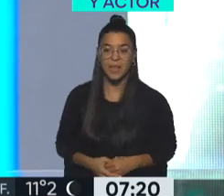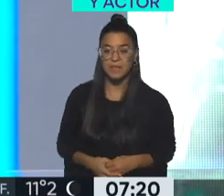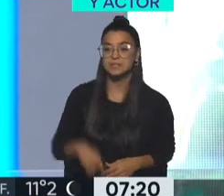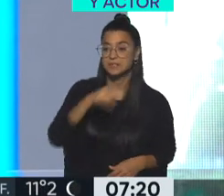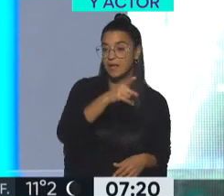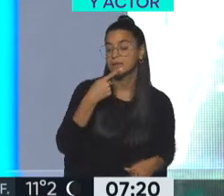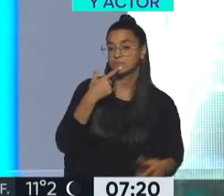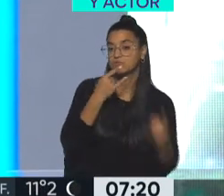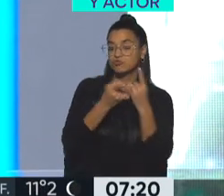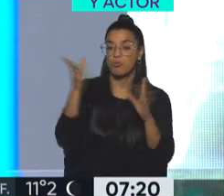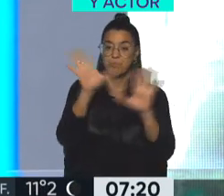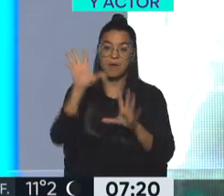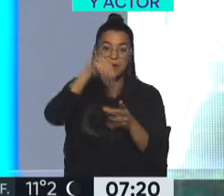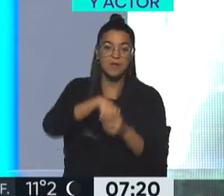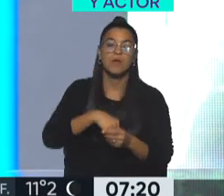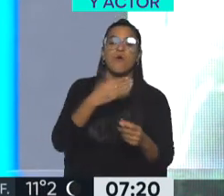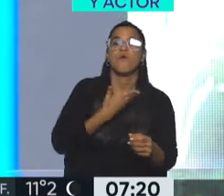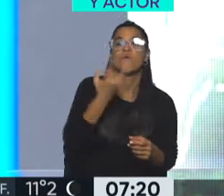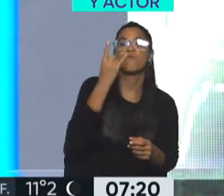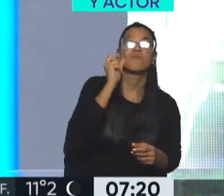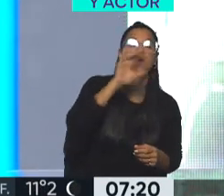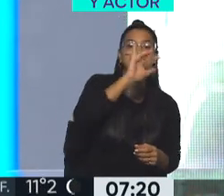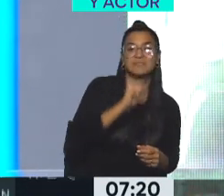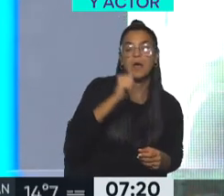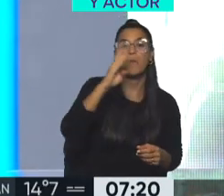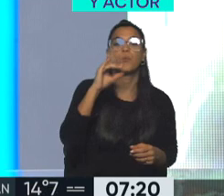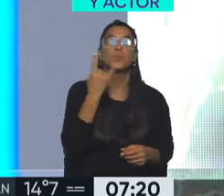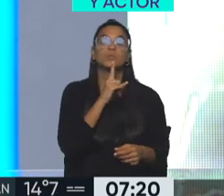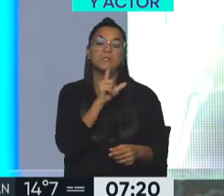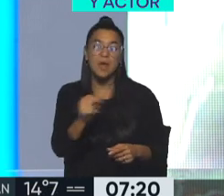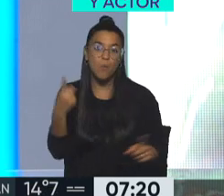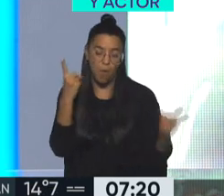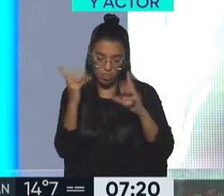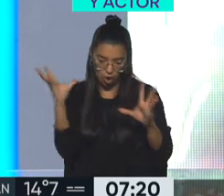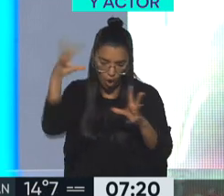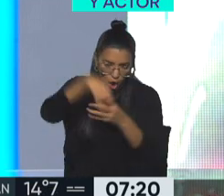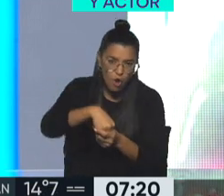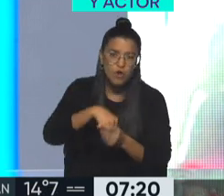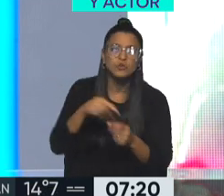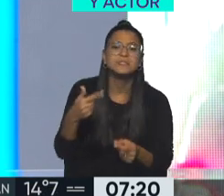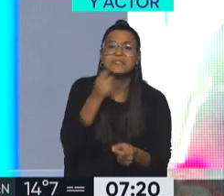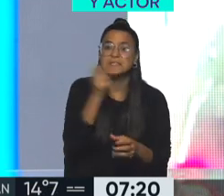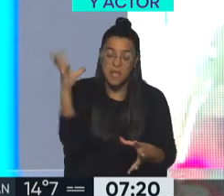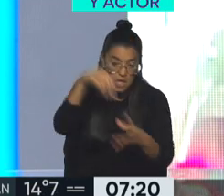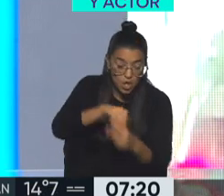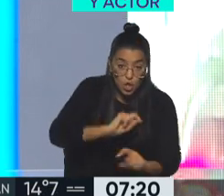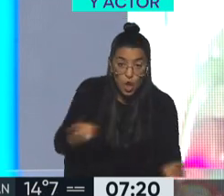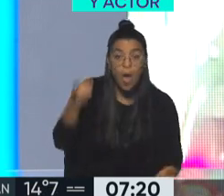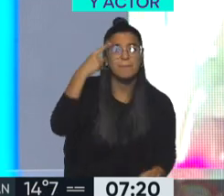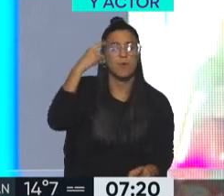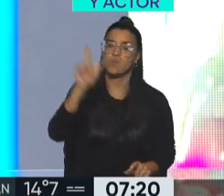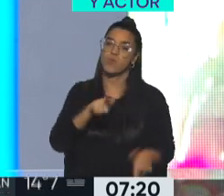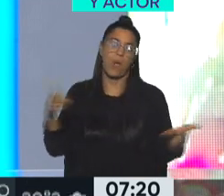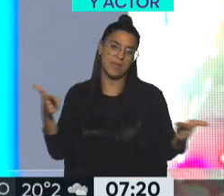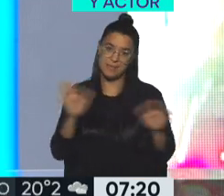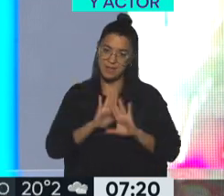espectáculos en los que participé, Fuerza Bruta entre ellos, cuando uno está involucrado, sin involucramiento siento que no hay aprendizaje. Entonces para